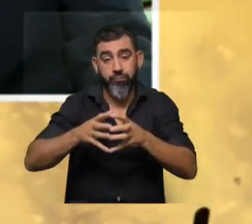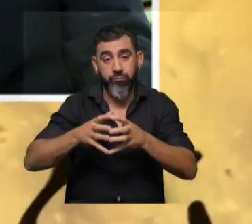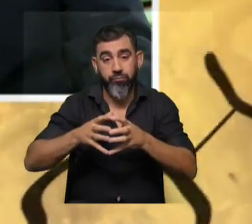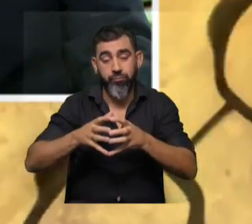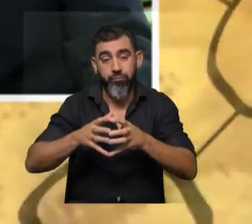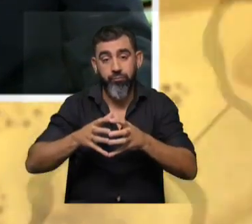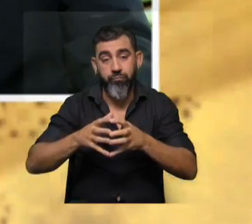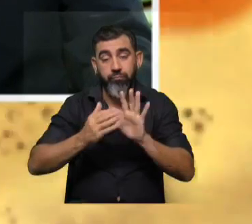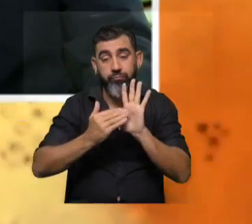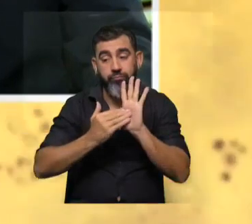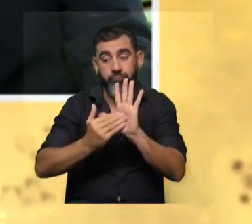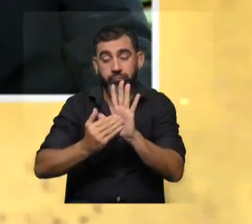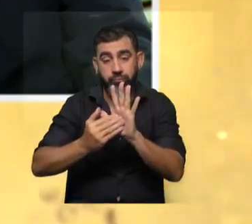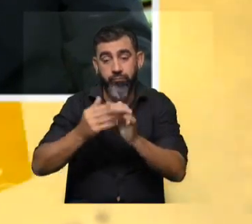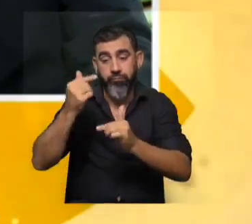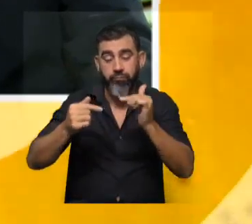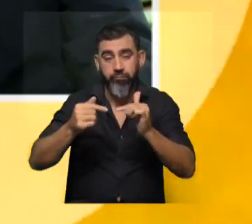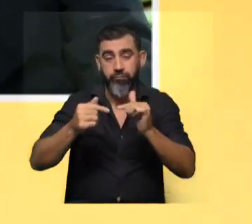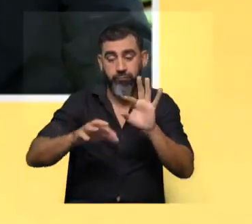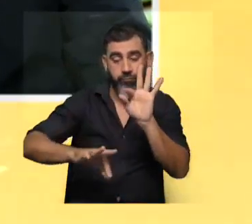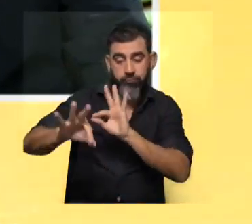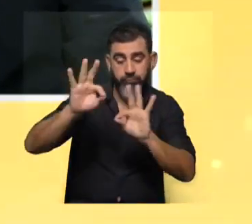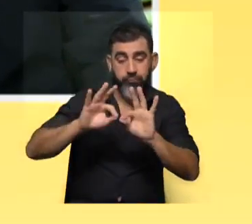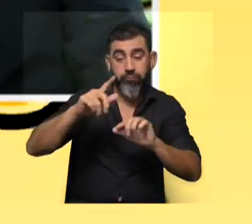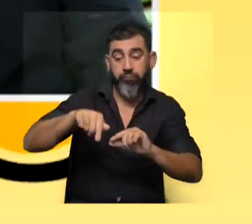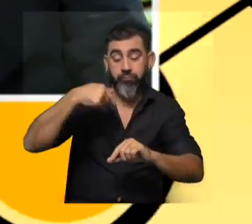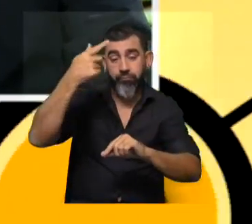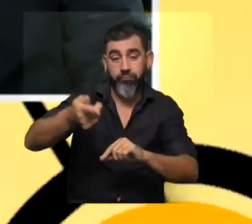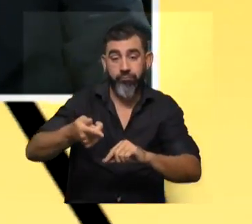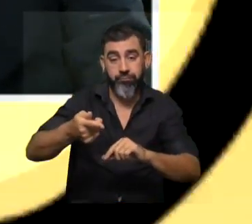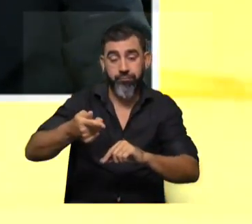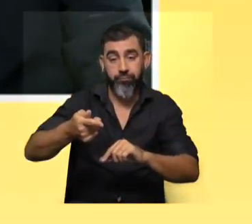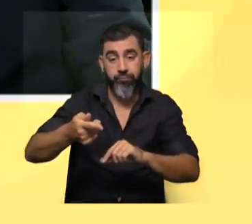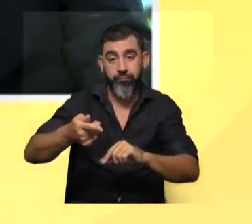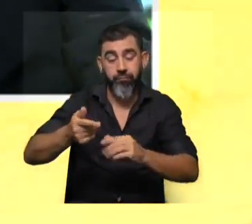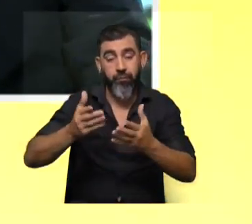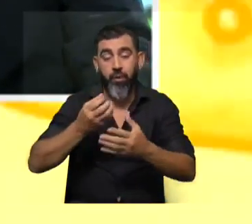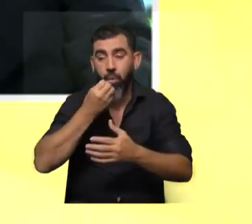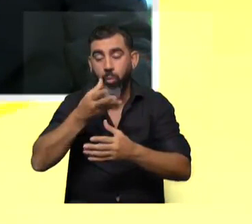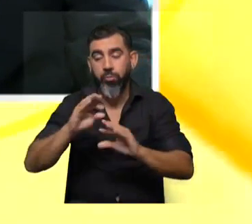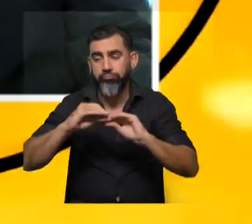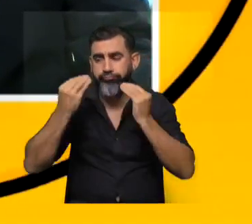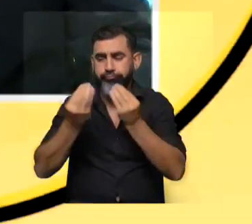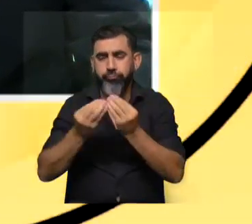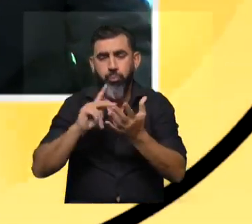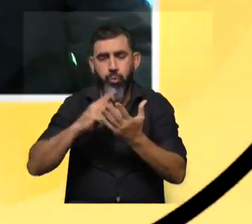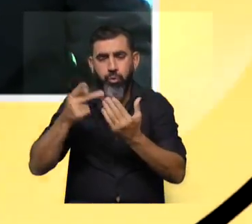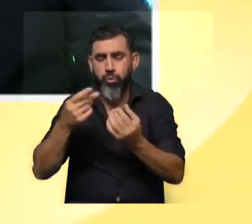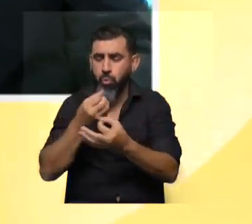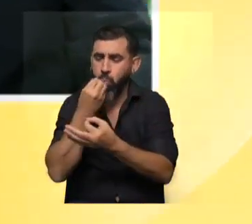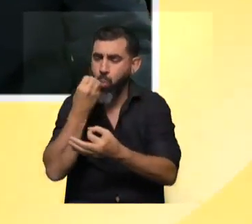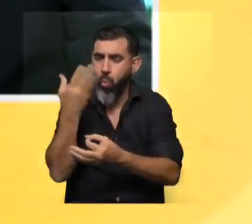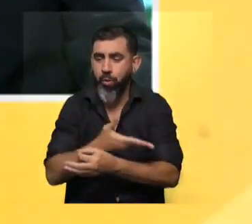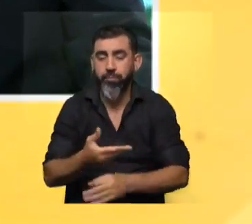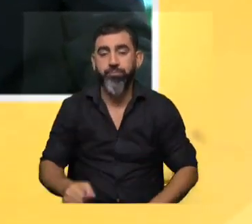cada presentación, las catalogan y a partir de allí que siempre hay una buena cantidad de proyectos de excelencia y